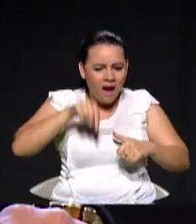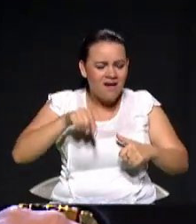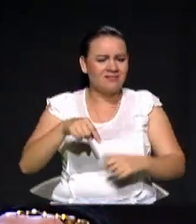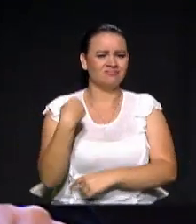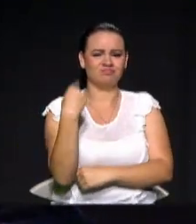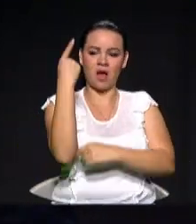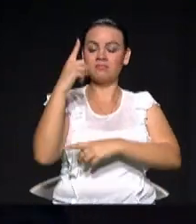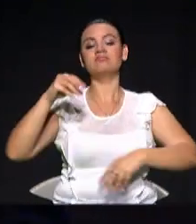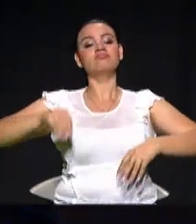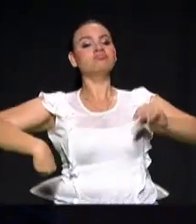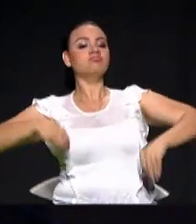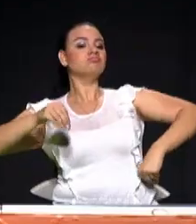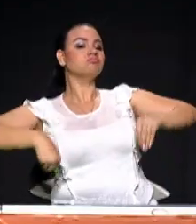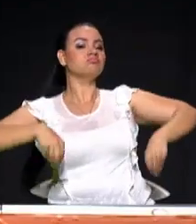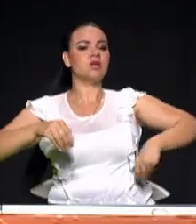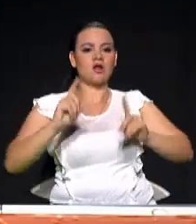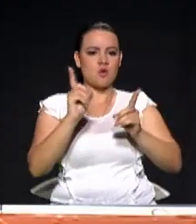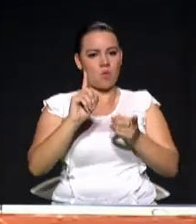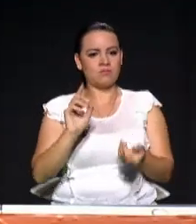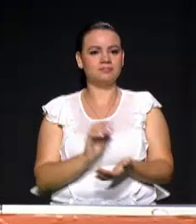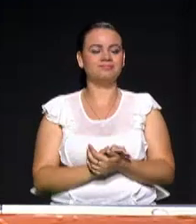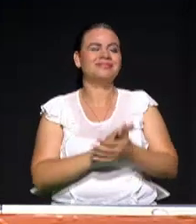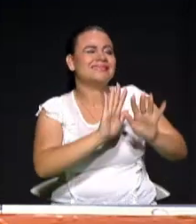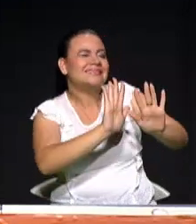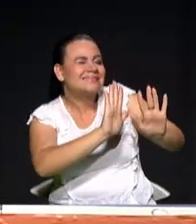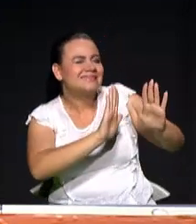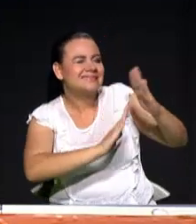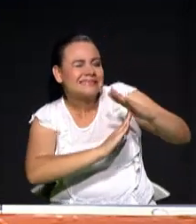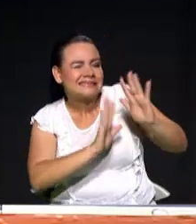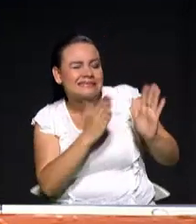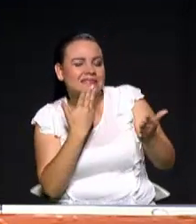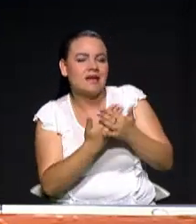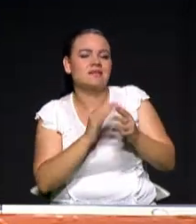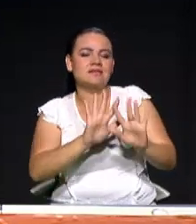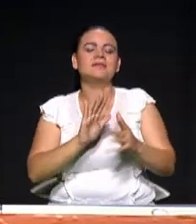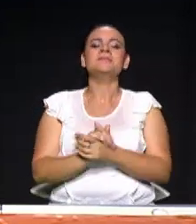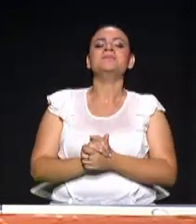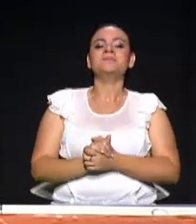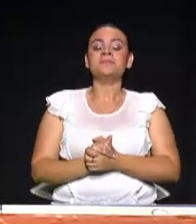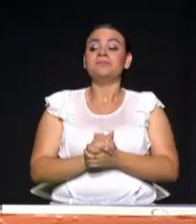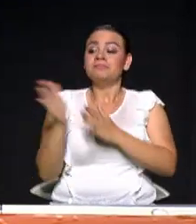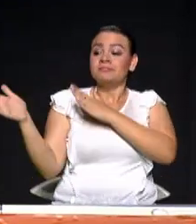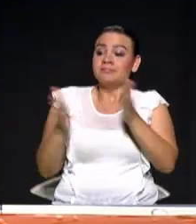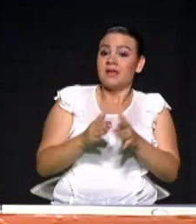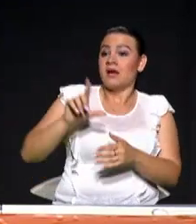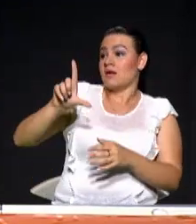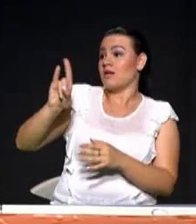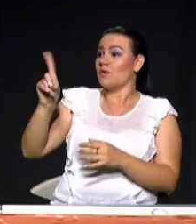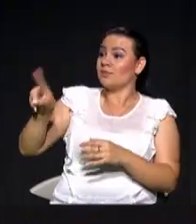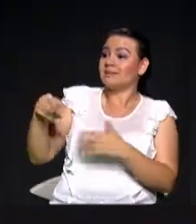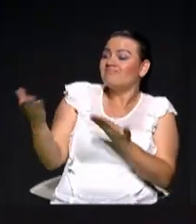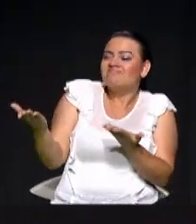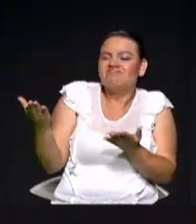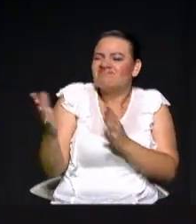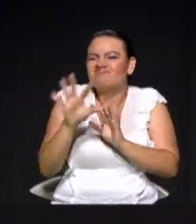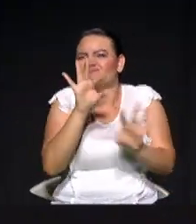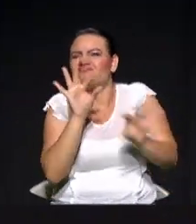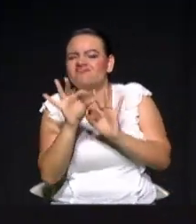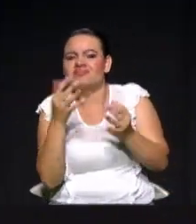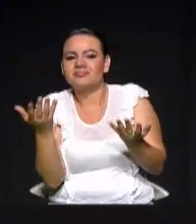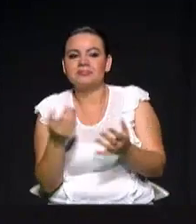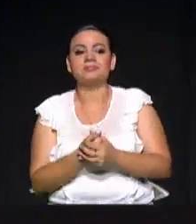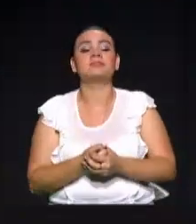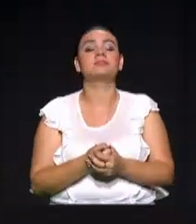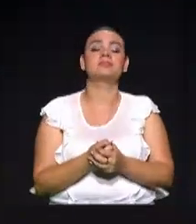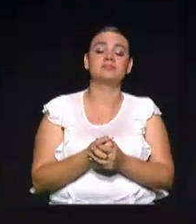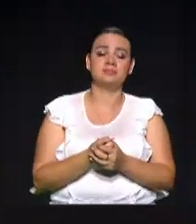olvidando eso. Por eso hay que voltear la tabla. Gracias, candidato por su intervención. Candidato Luis Guillermo Hoyos, ¿de quién incluiría usted una propuesta? Una cosa sí